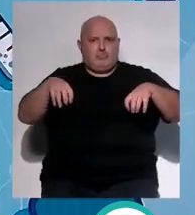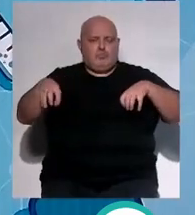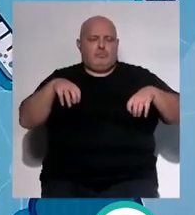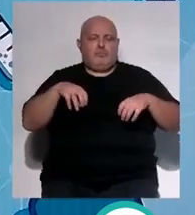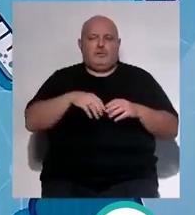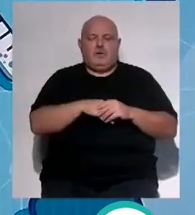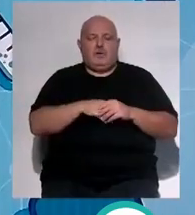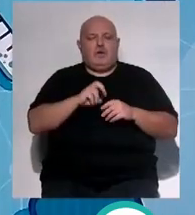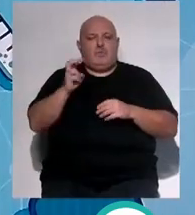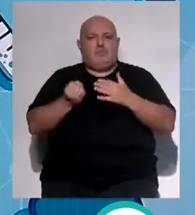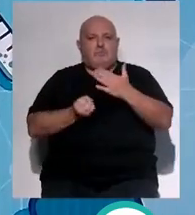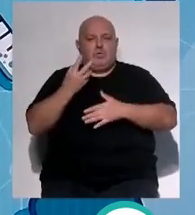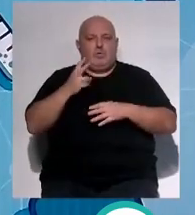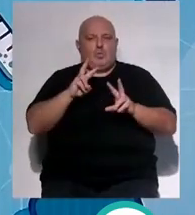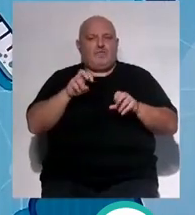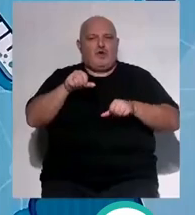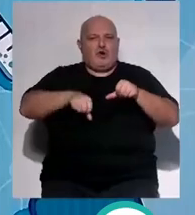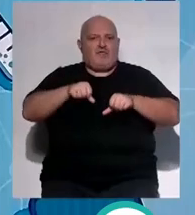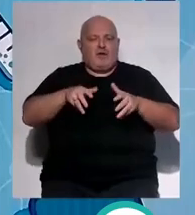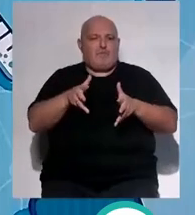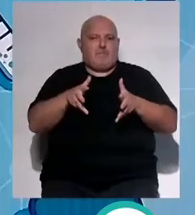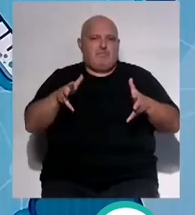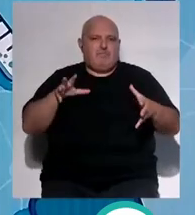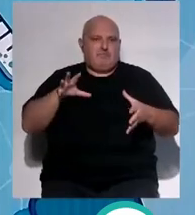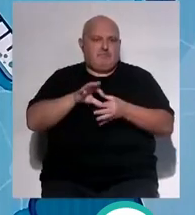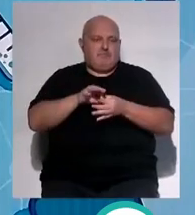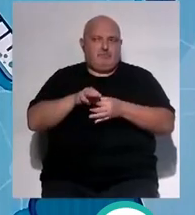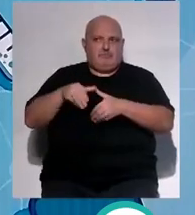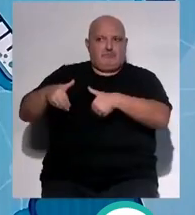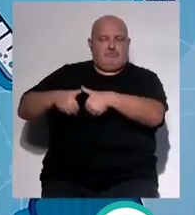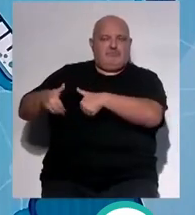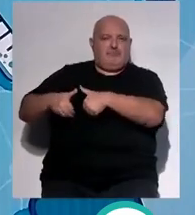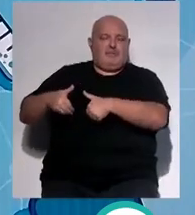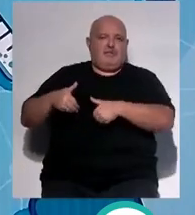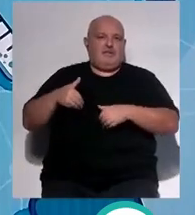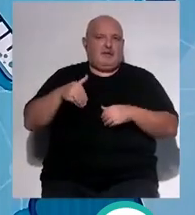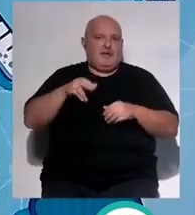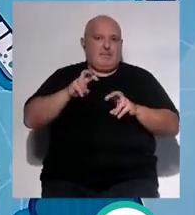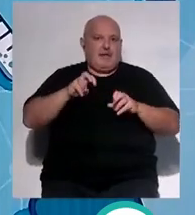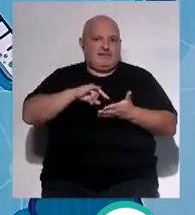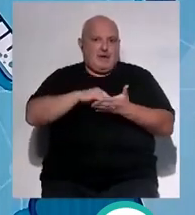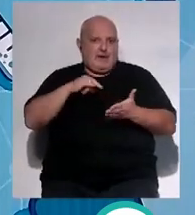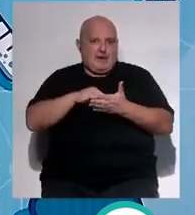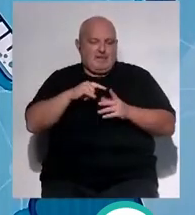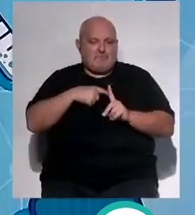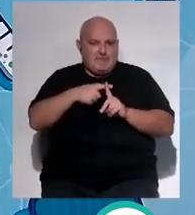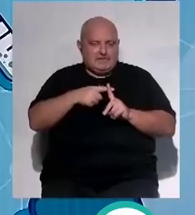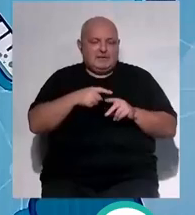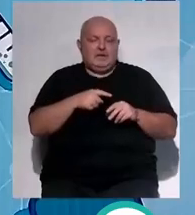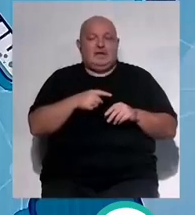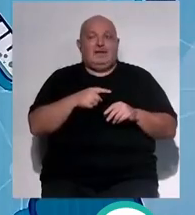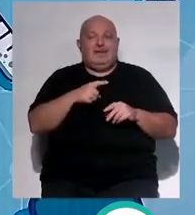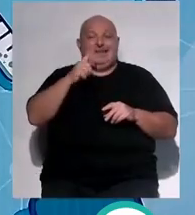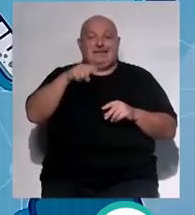con la puesta en marcha de nuevos quirófanos acordes con las demandas con lo que el sector nos está demandando y va a avanzar con todo lo que